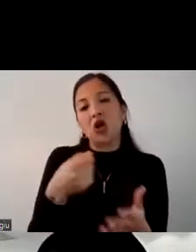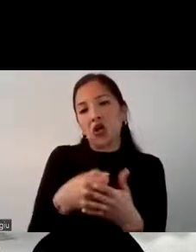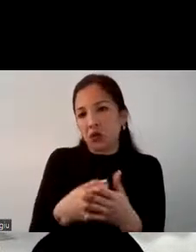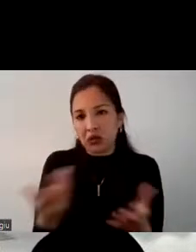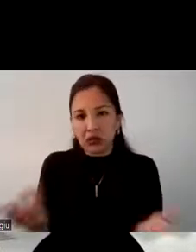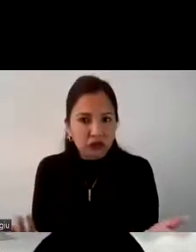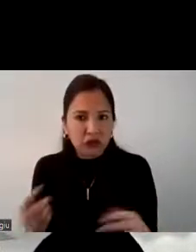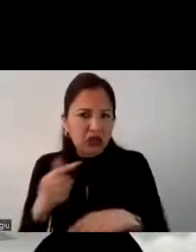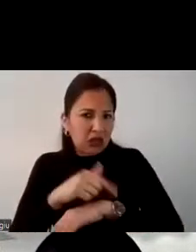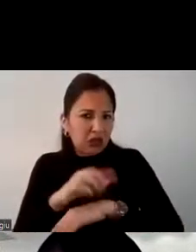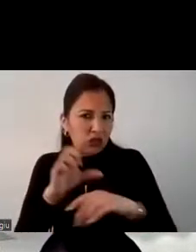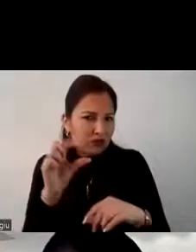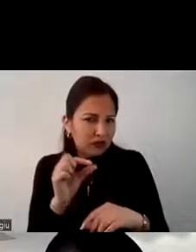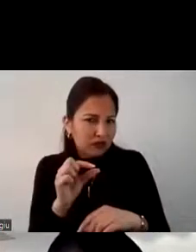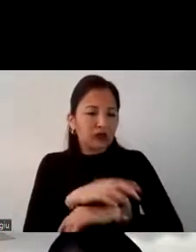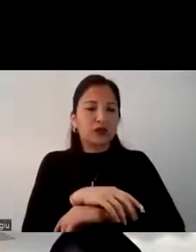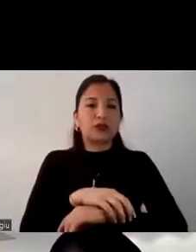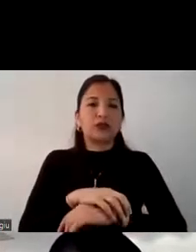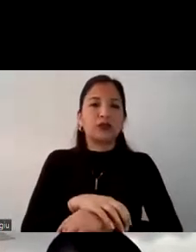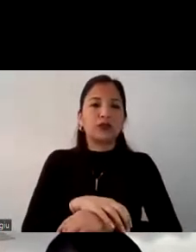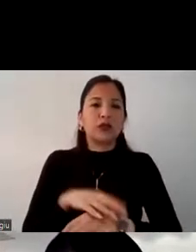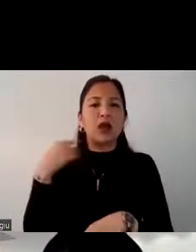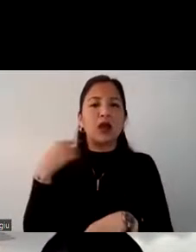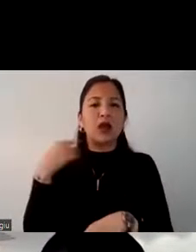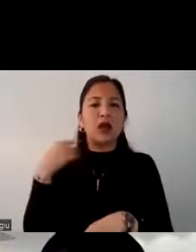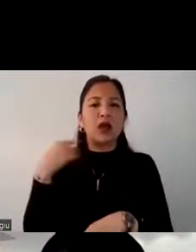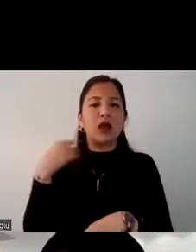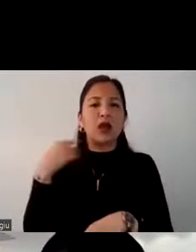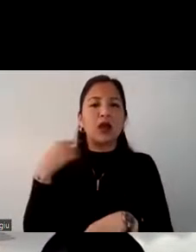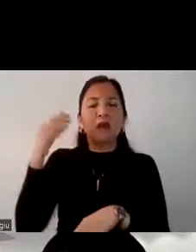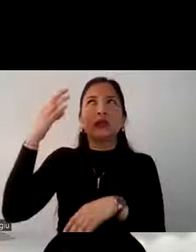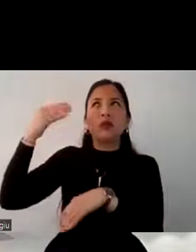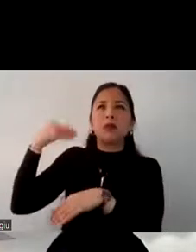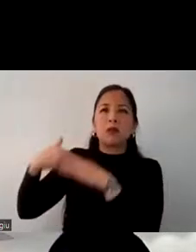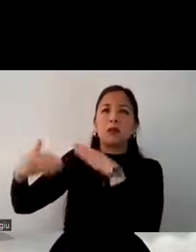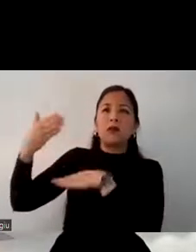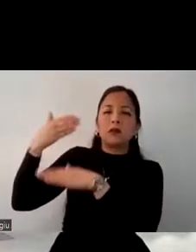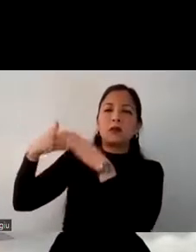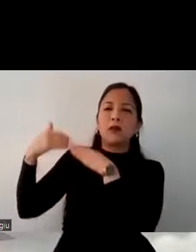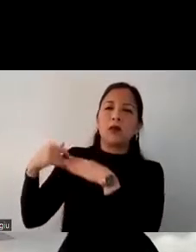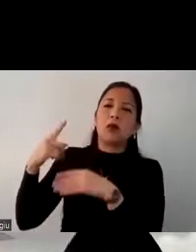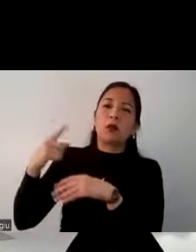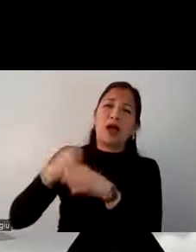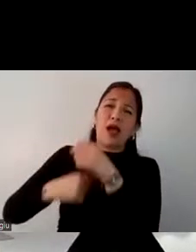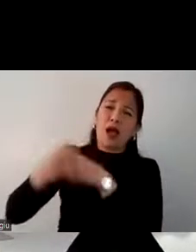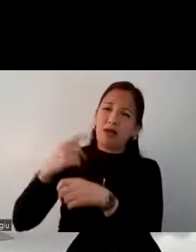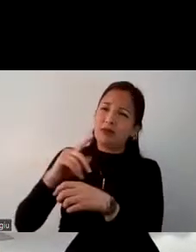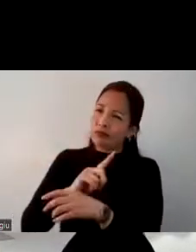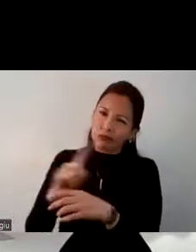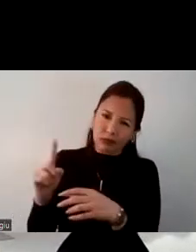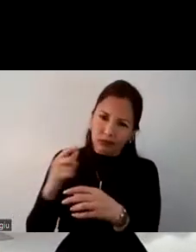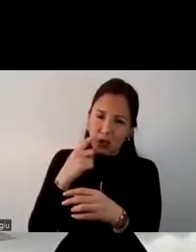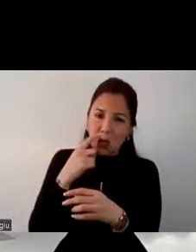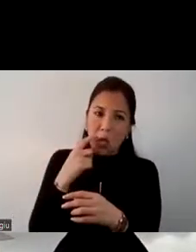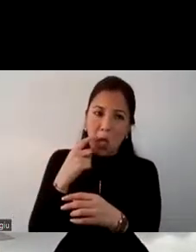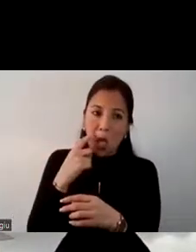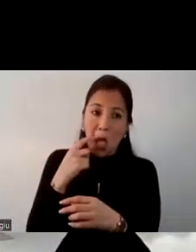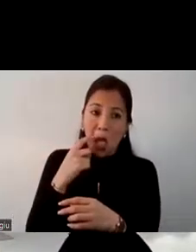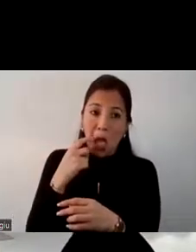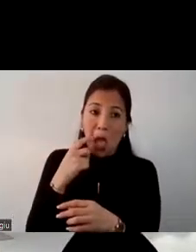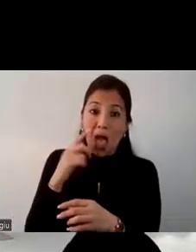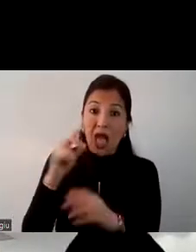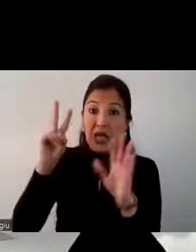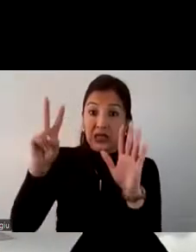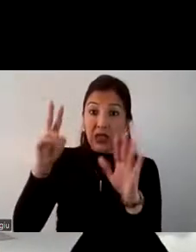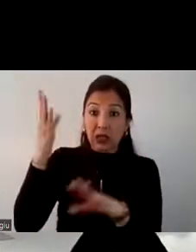consideran y lo hacen. No vienen planificando por meses hasta por años. Siete de cada diez